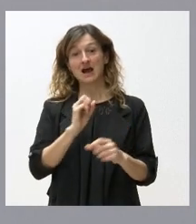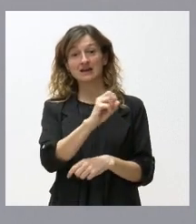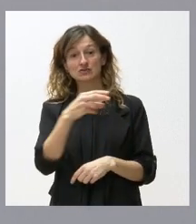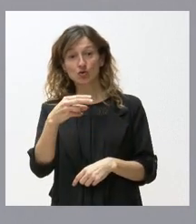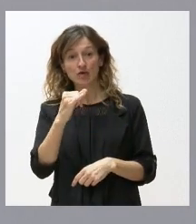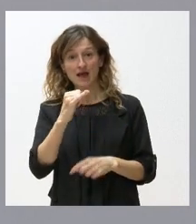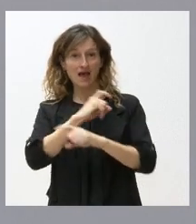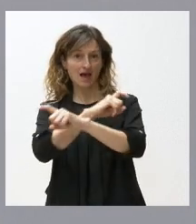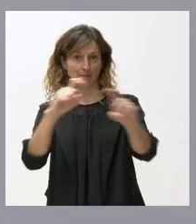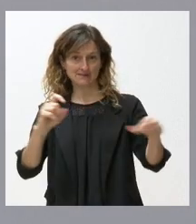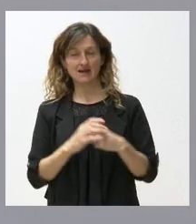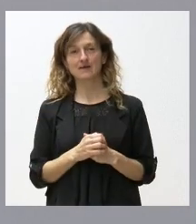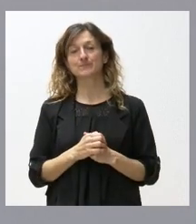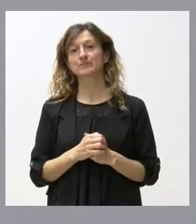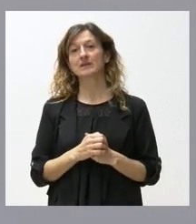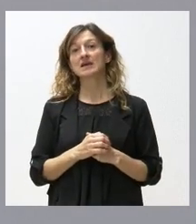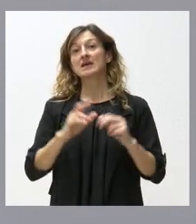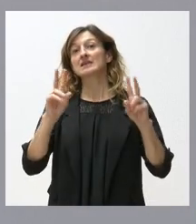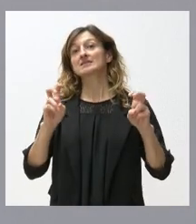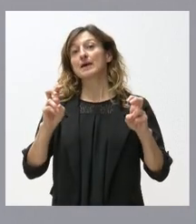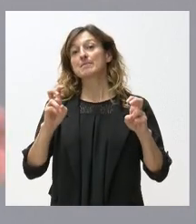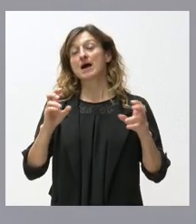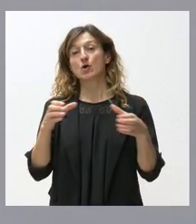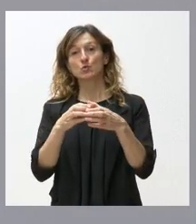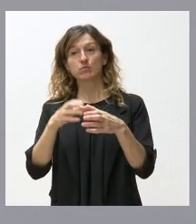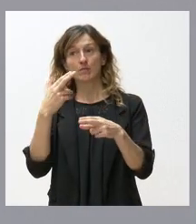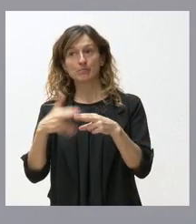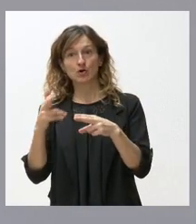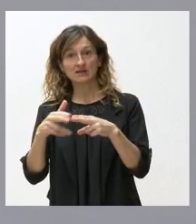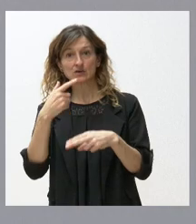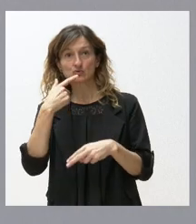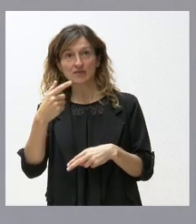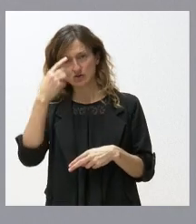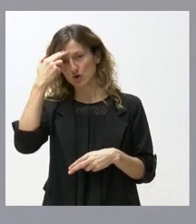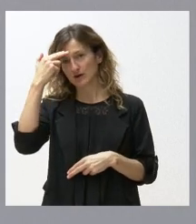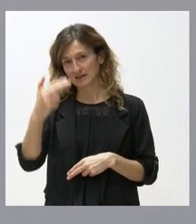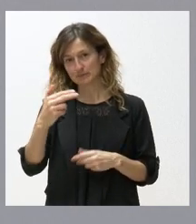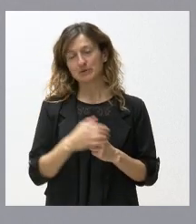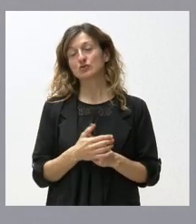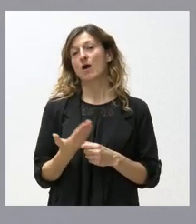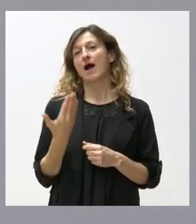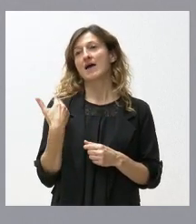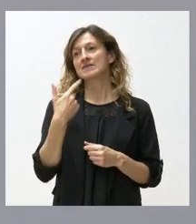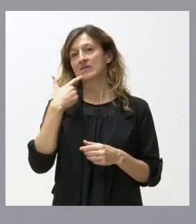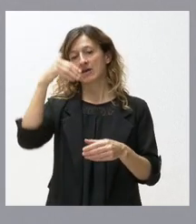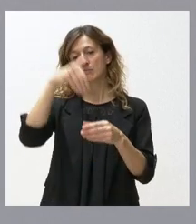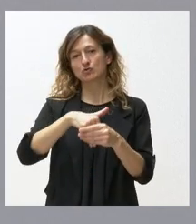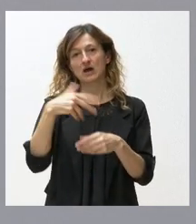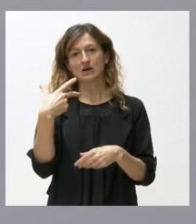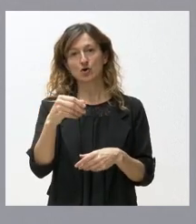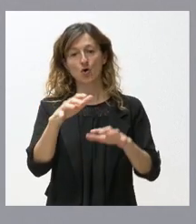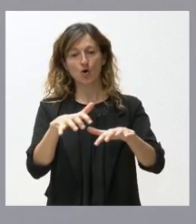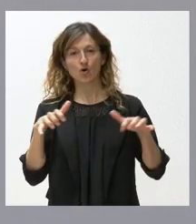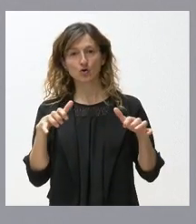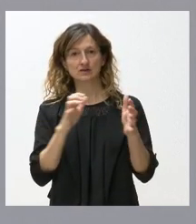comunicaremos y sobre la posición del partido político que usted manifiesta yo la respeto ayer decidió votar que no en las cortes de Castilla y León